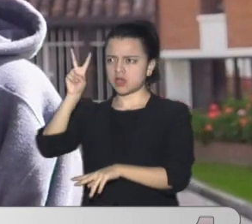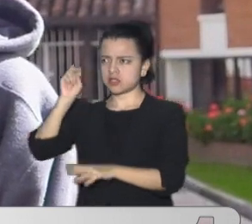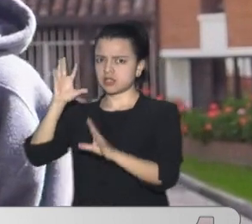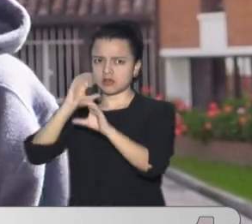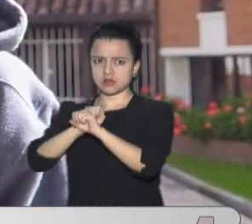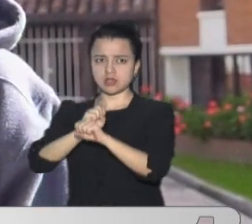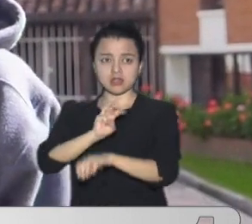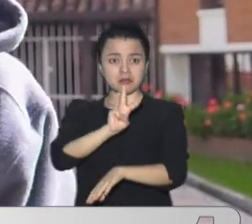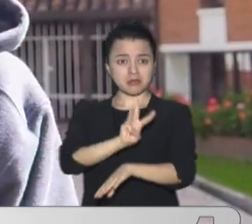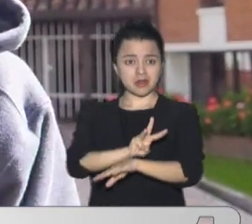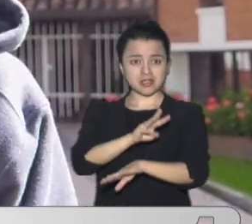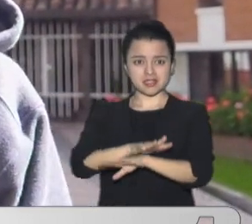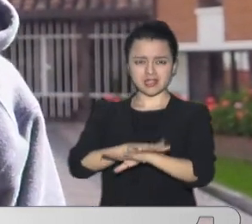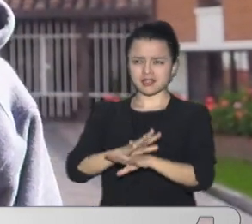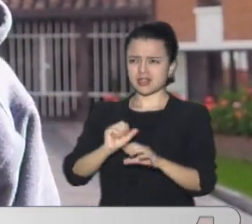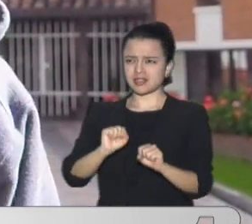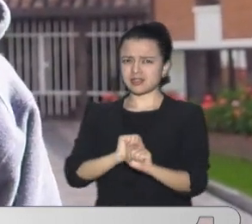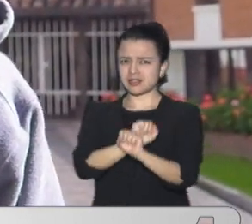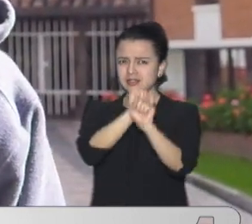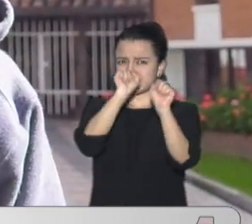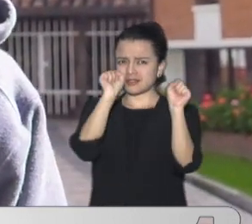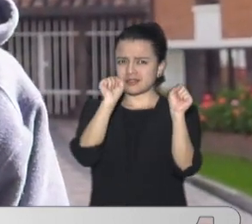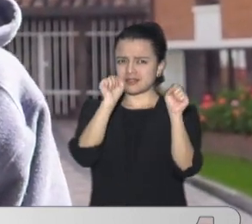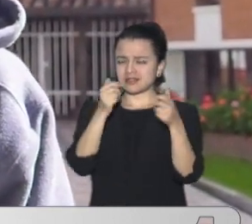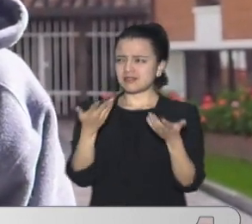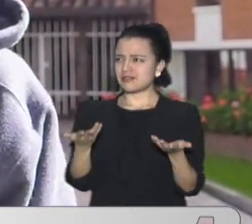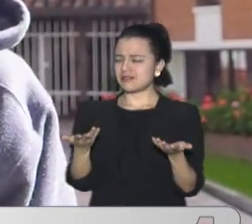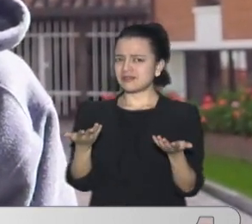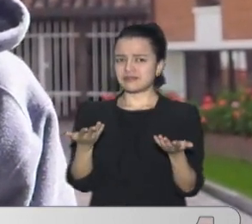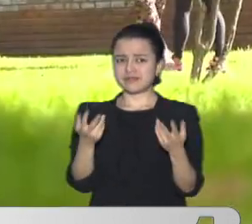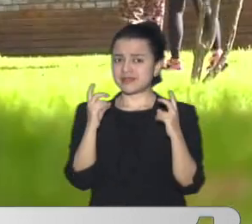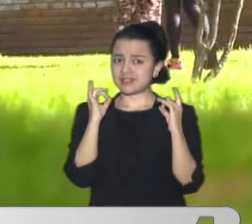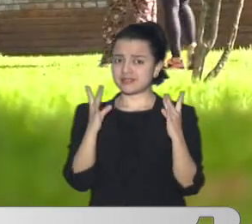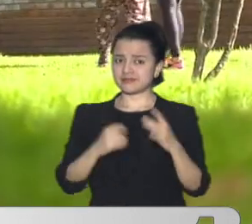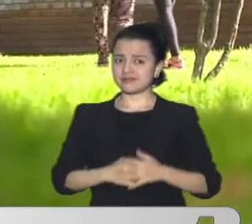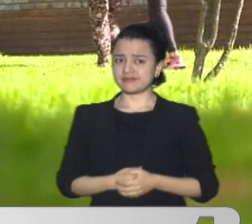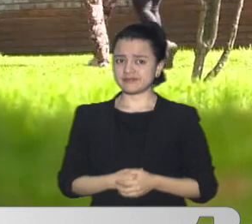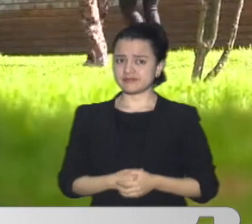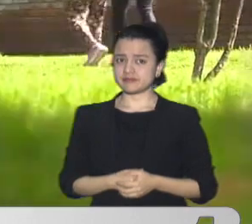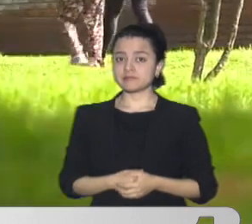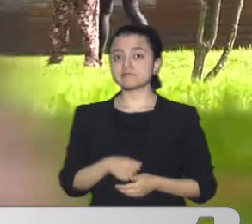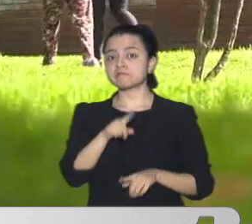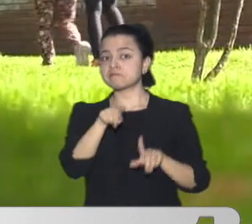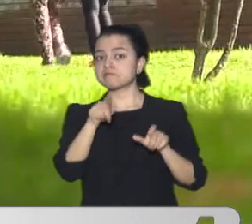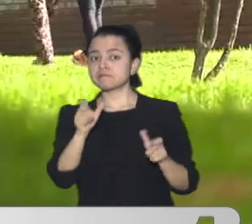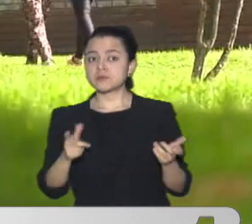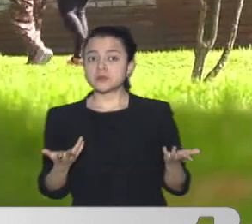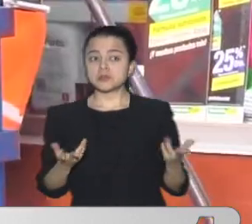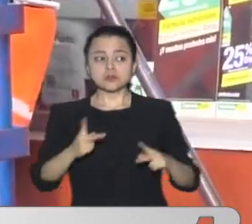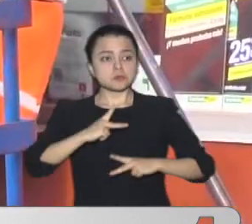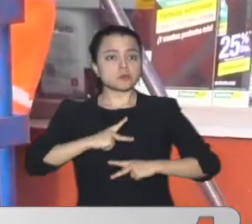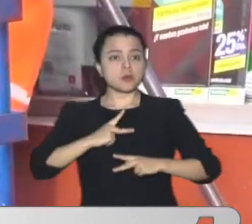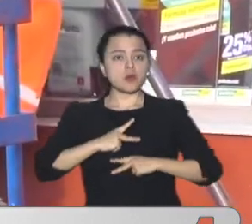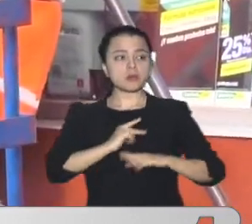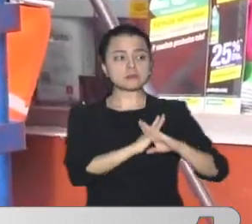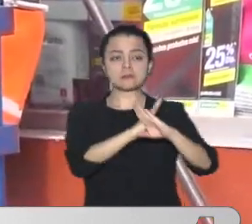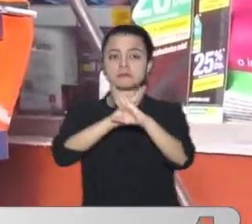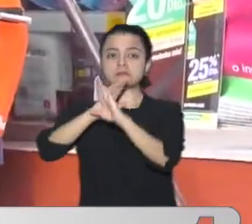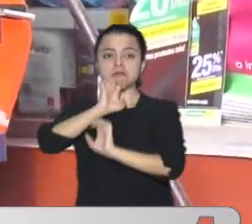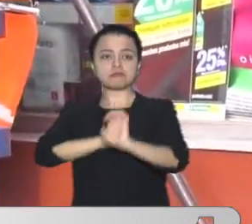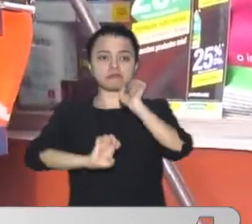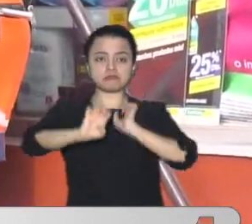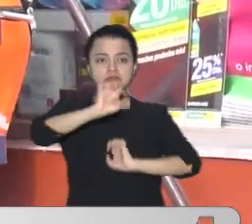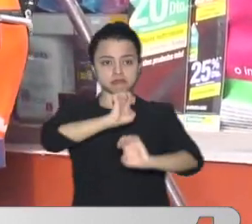las 3 de la tarde Tiene una hora en frente Entonces Si he estado crítico Algunos han decidido Tomar medidas De prevención Ante la